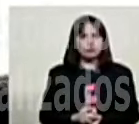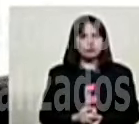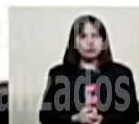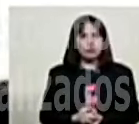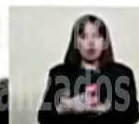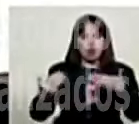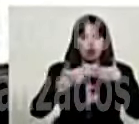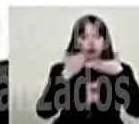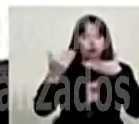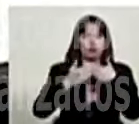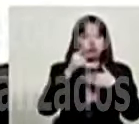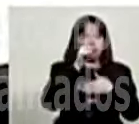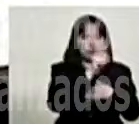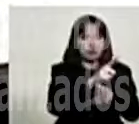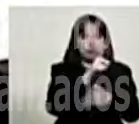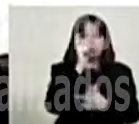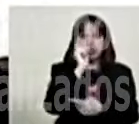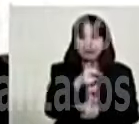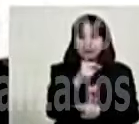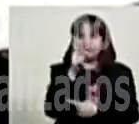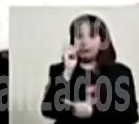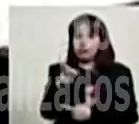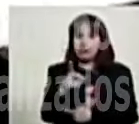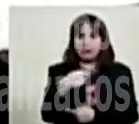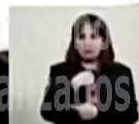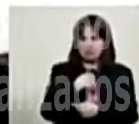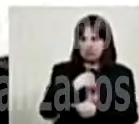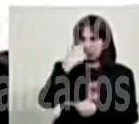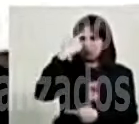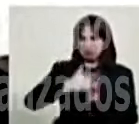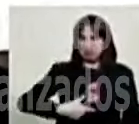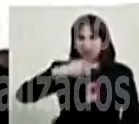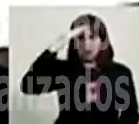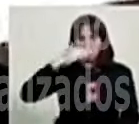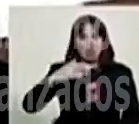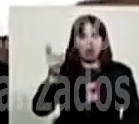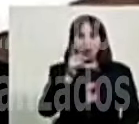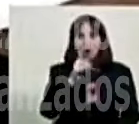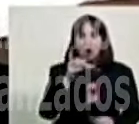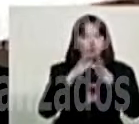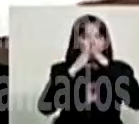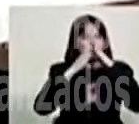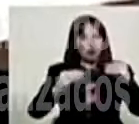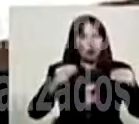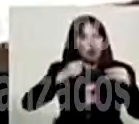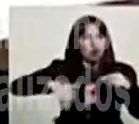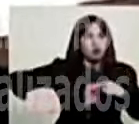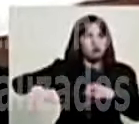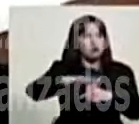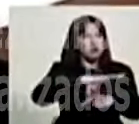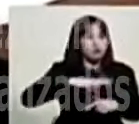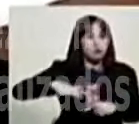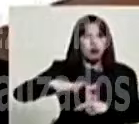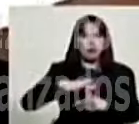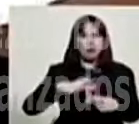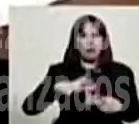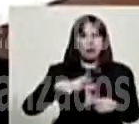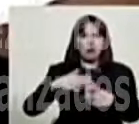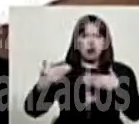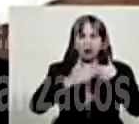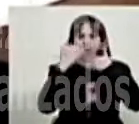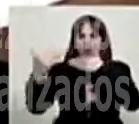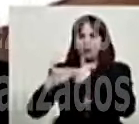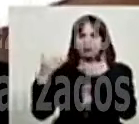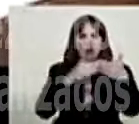Fue contra ti. Y fue contra mí. Fue contra un pueblo. Y tenemos que hacer justicia. Y